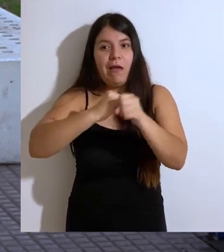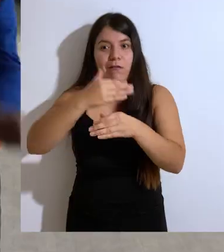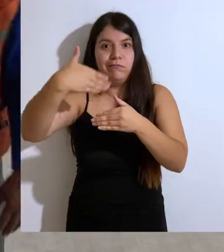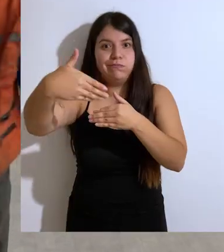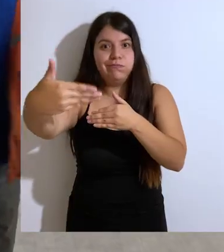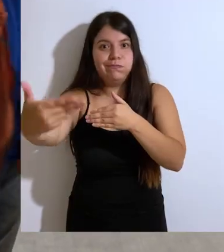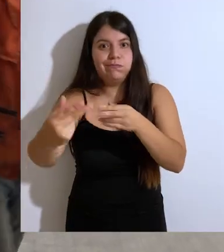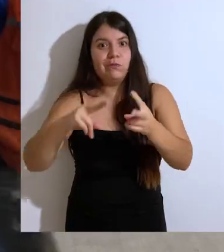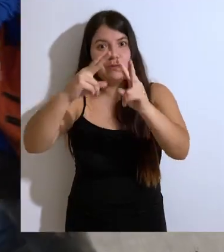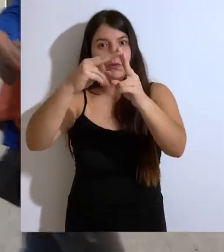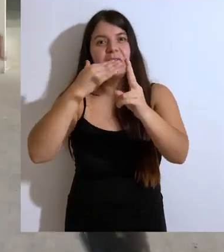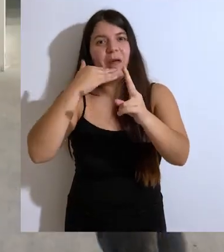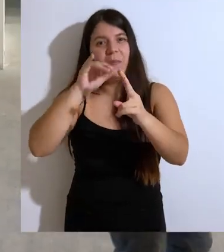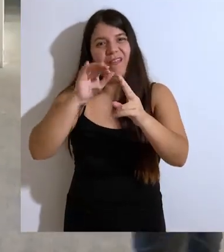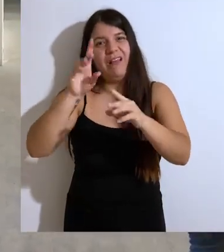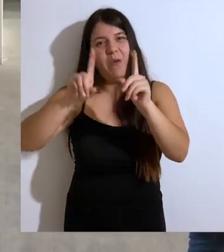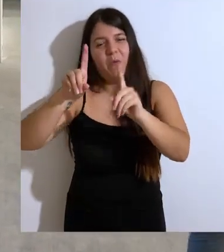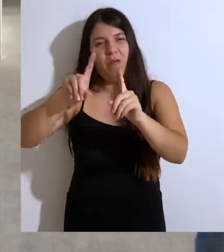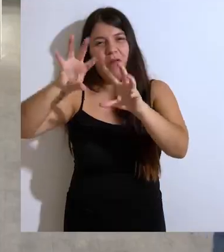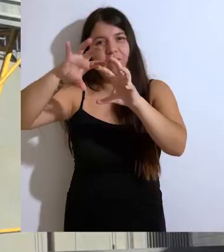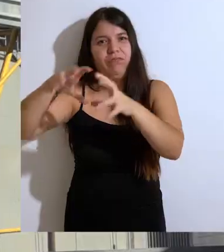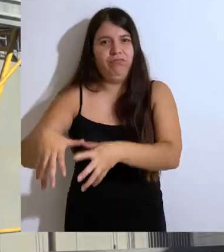construcciones y demoliciones.